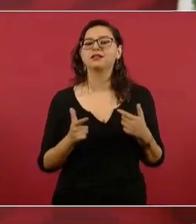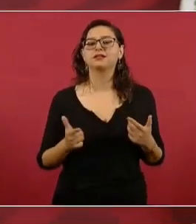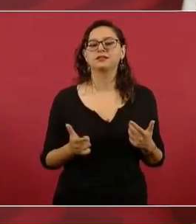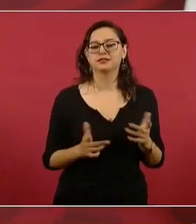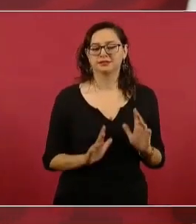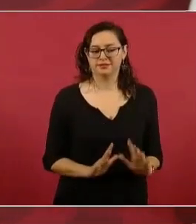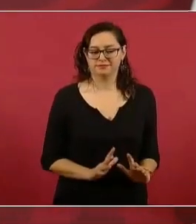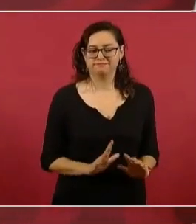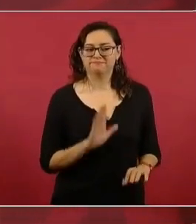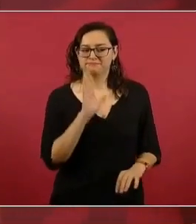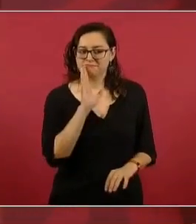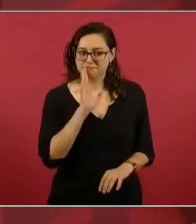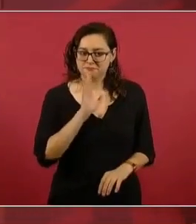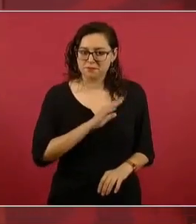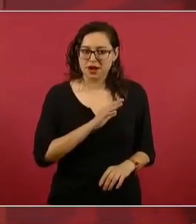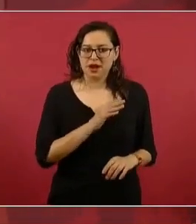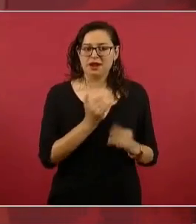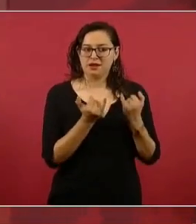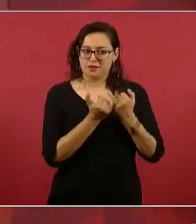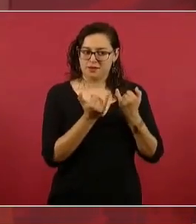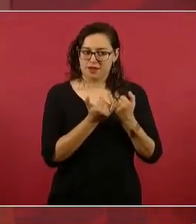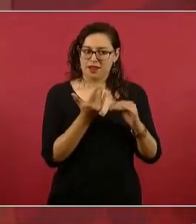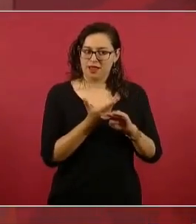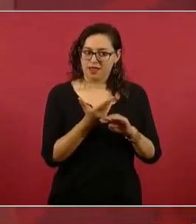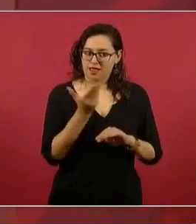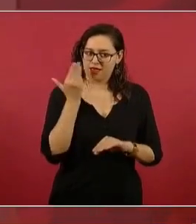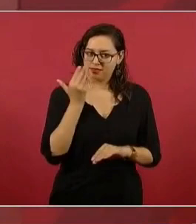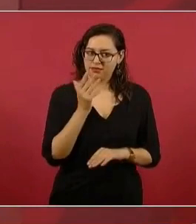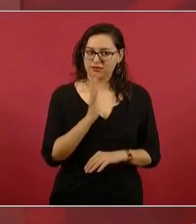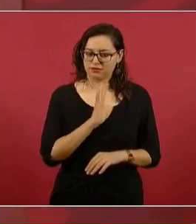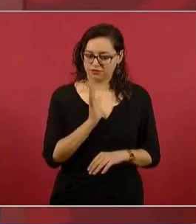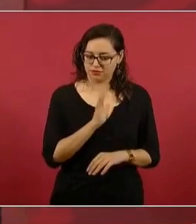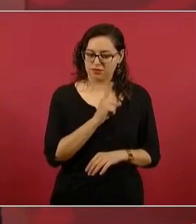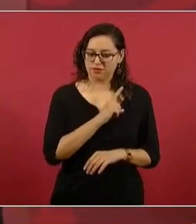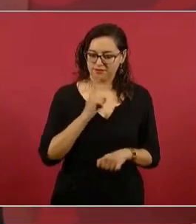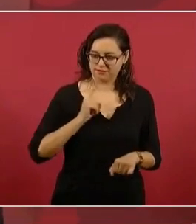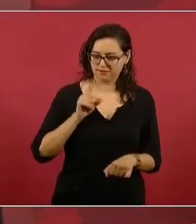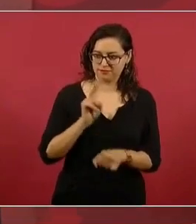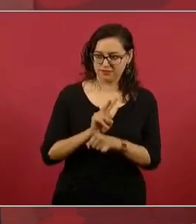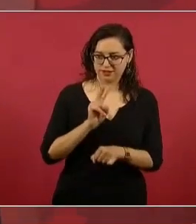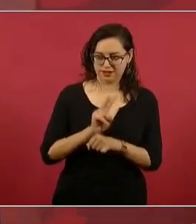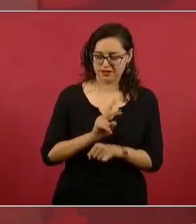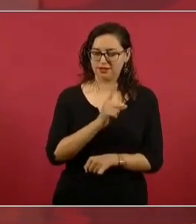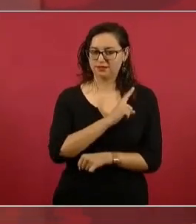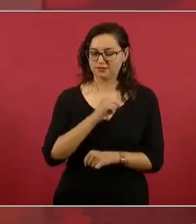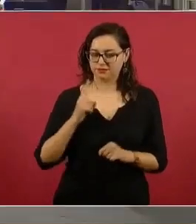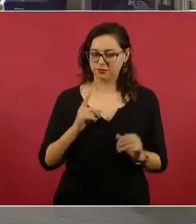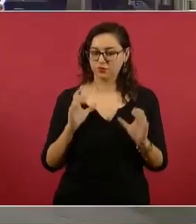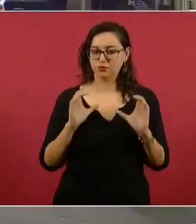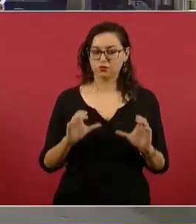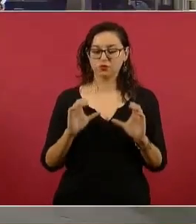regresado a lo de antes. gracias. Muy bien.